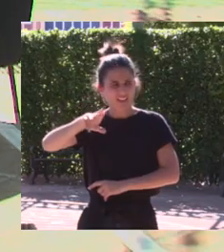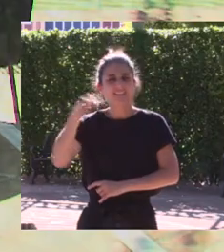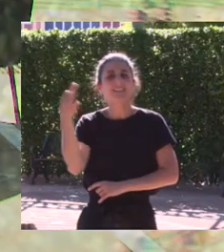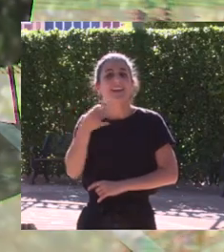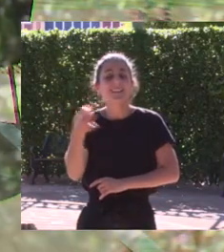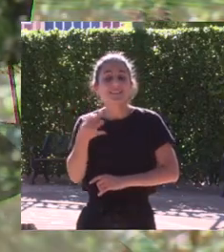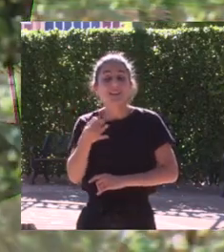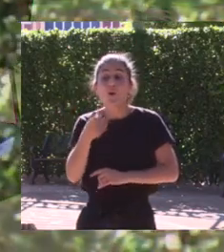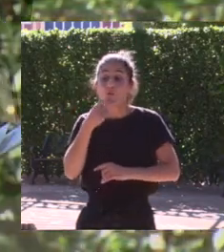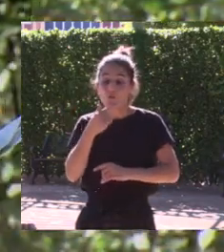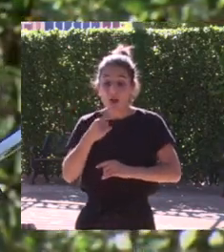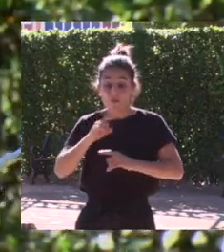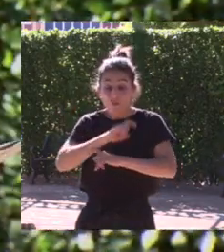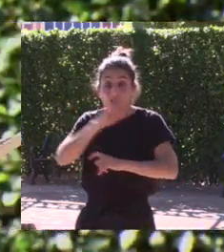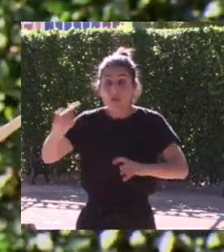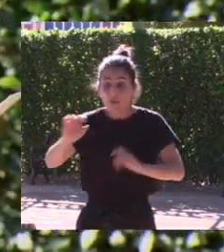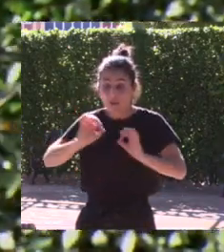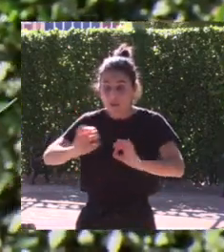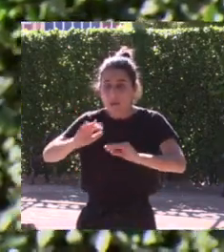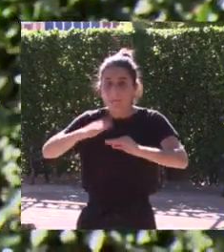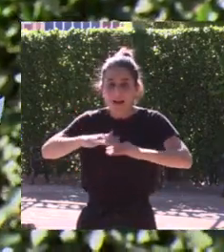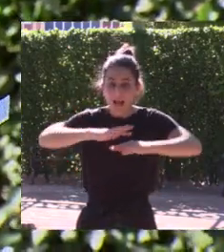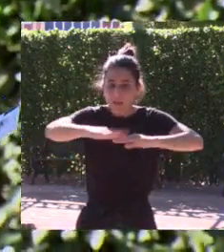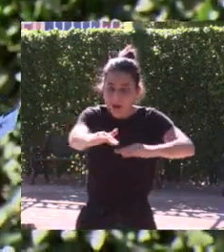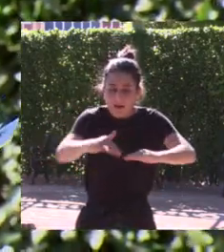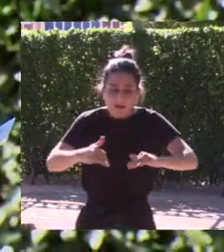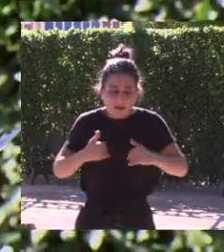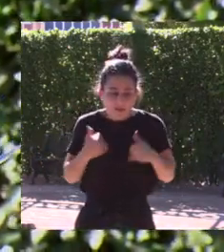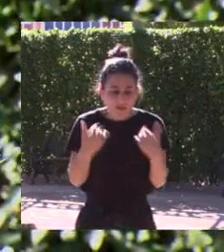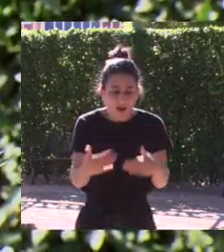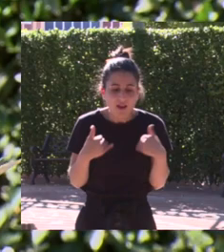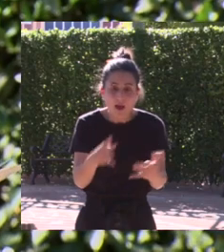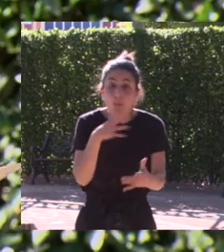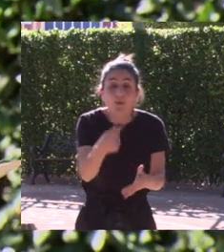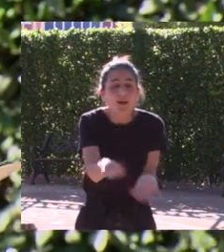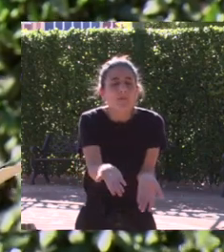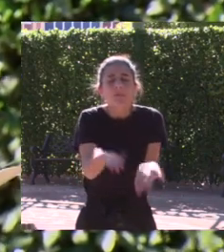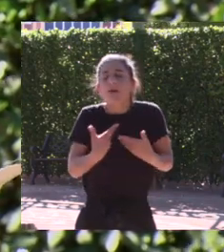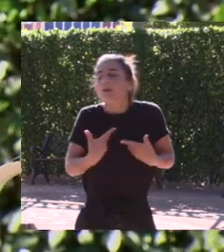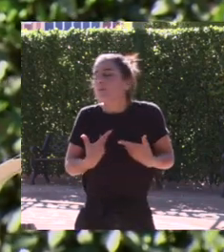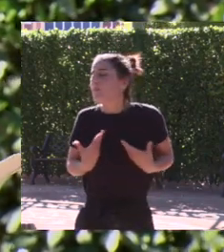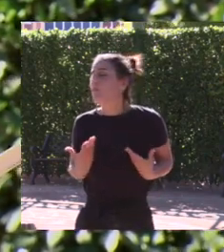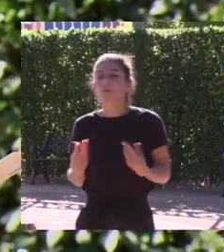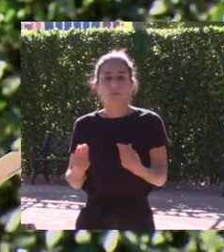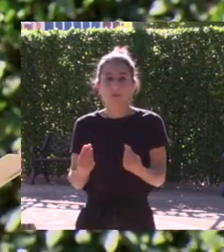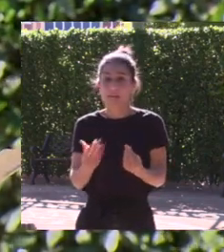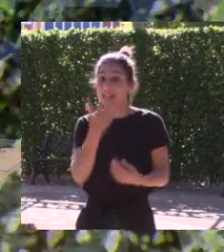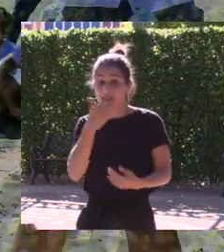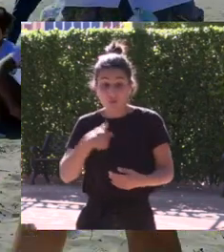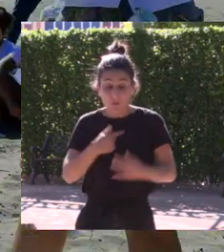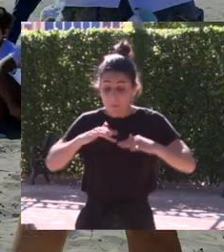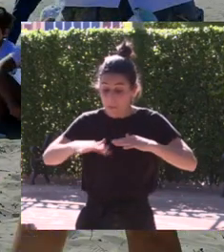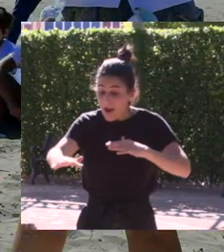final es una fundación para devolverle al mar una pequeña parte de lo mucho que yo he conseguido sin el mar